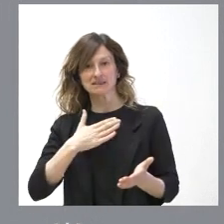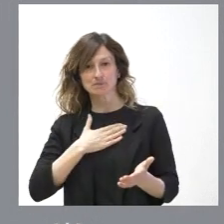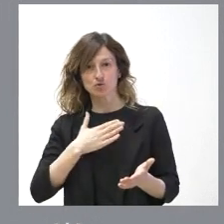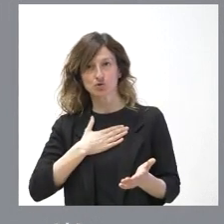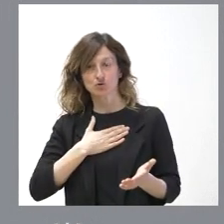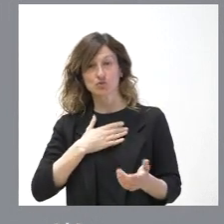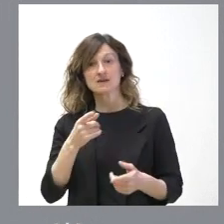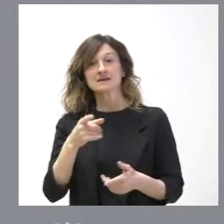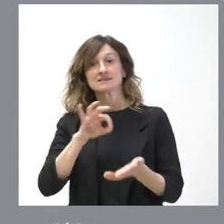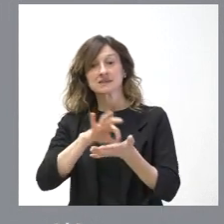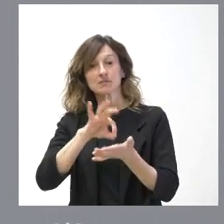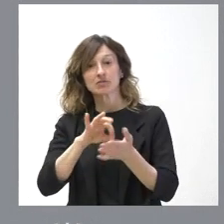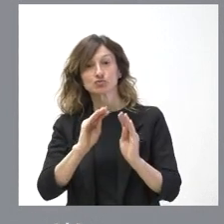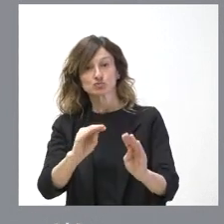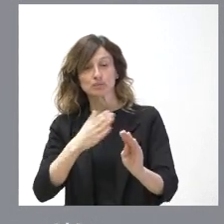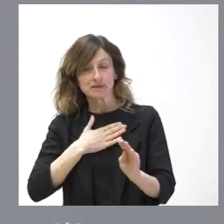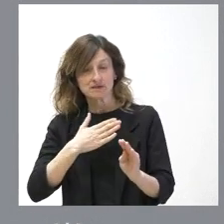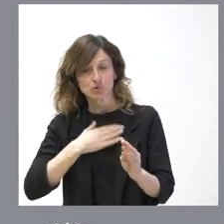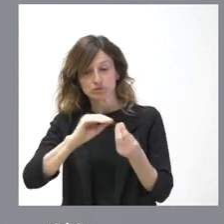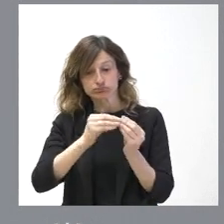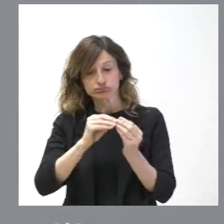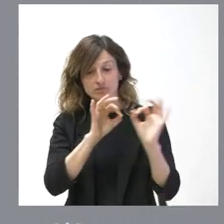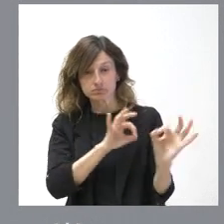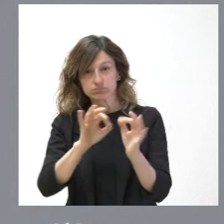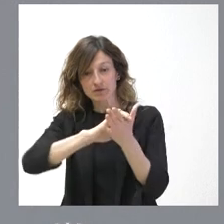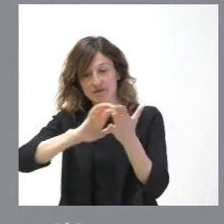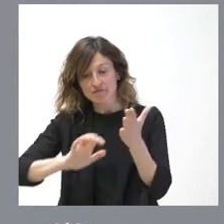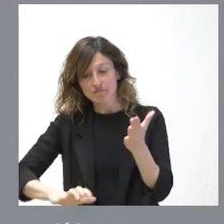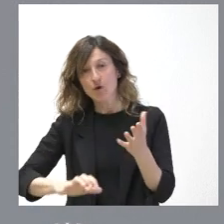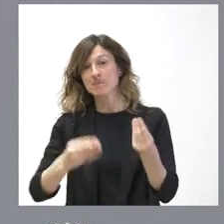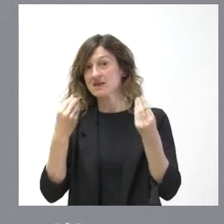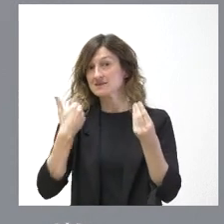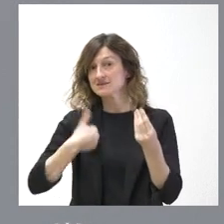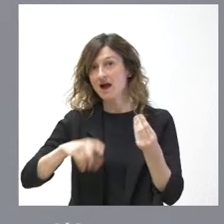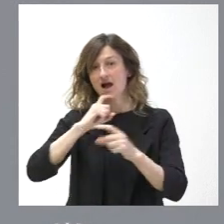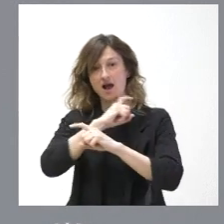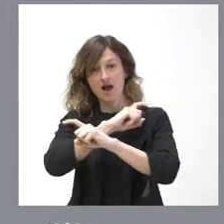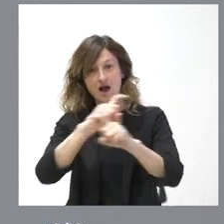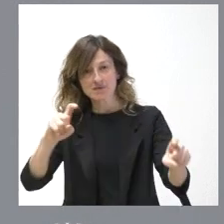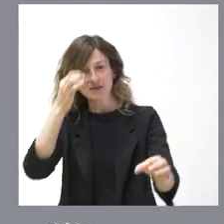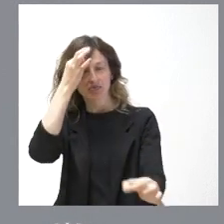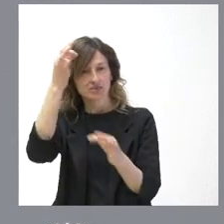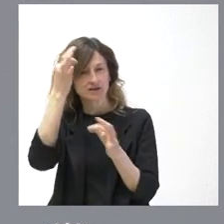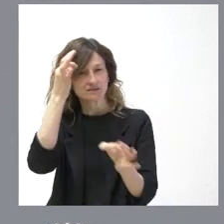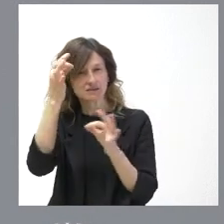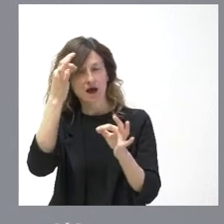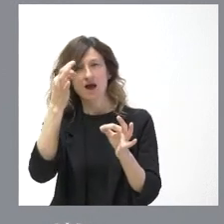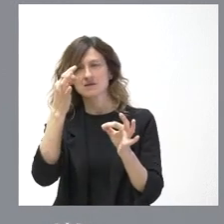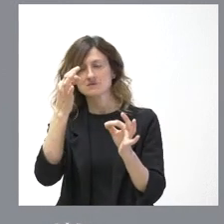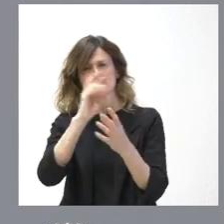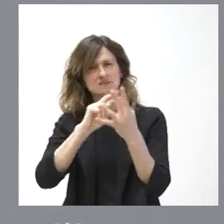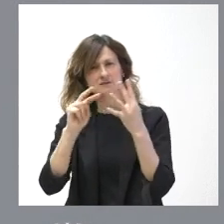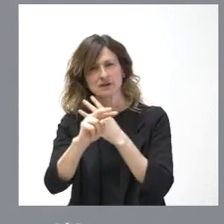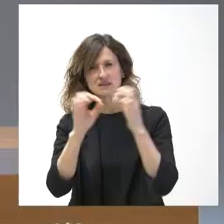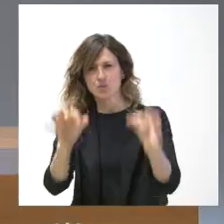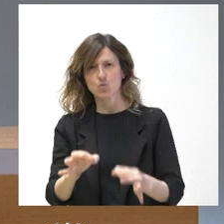los servicios de patrimonio tengan hecho este informe, pues se lo comunicaremos y le daremos detalle del mismo con total transparencia, como